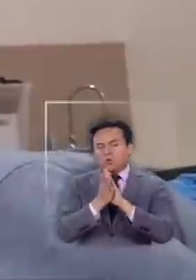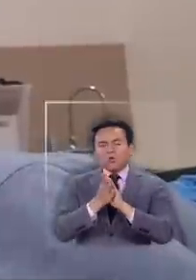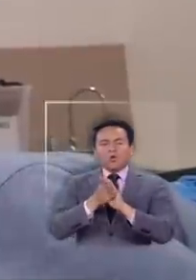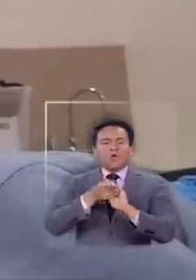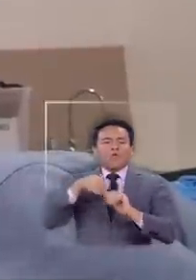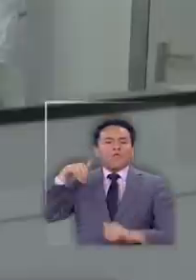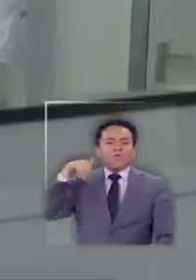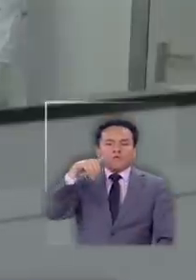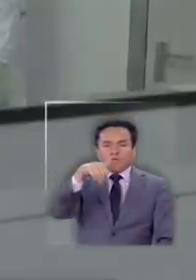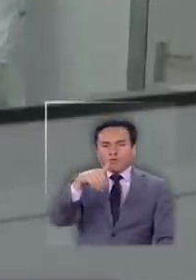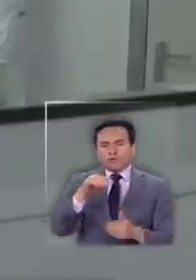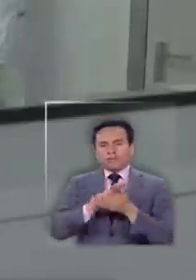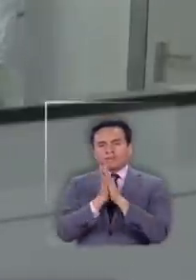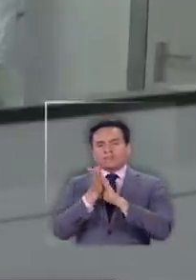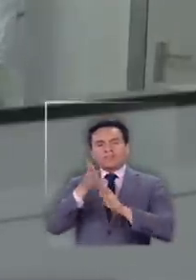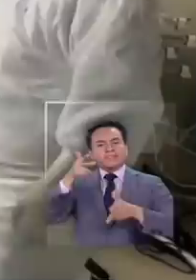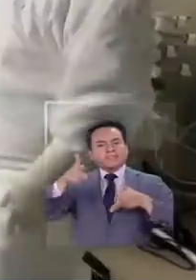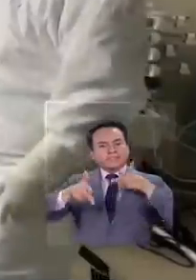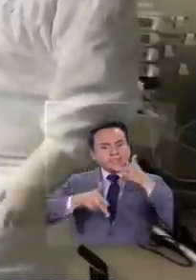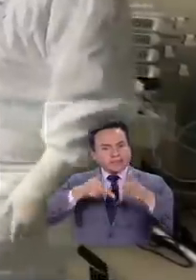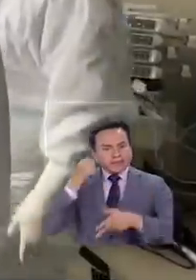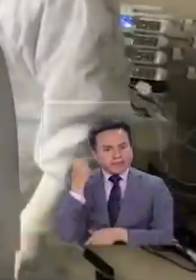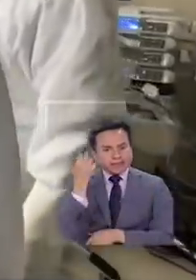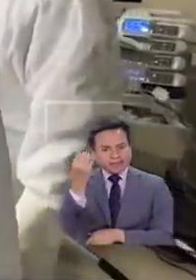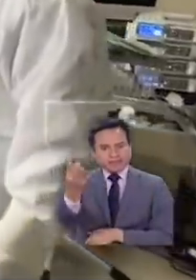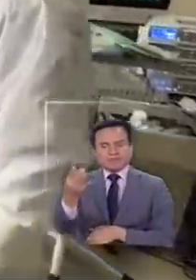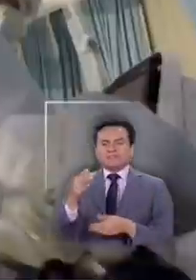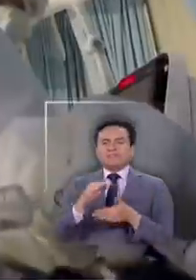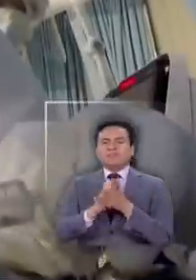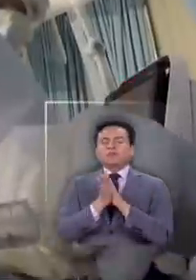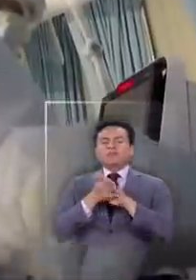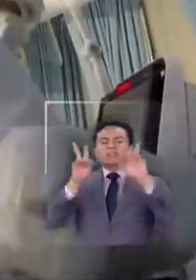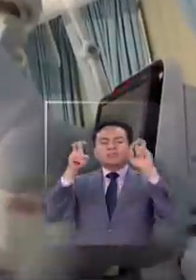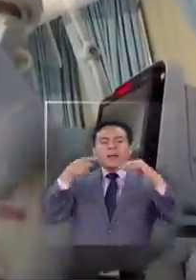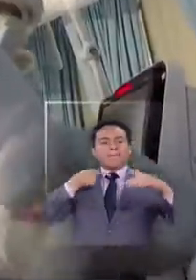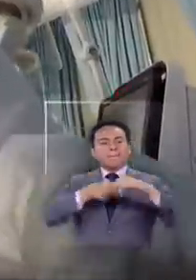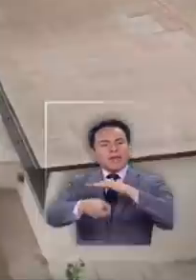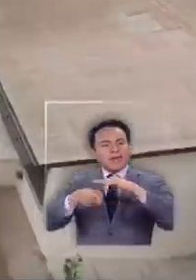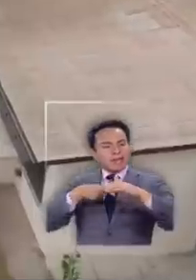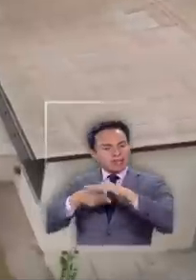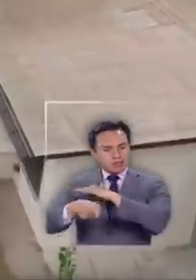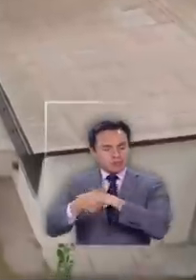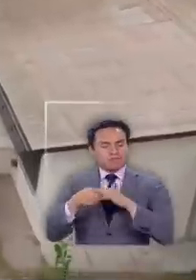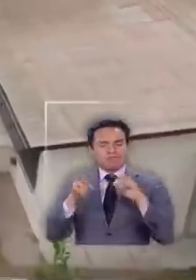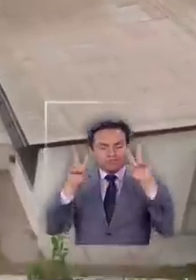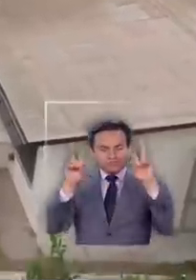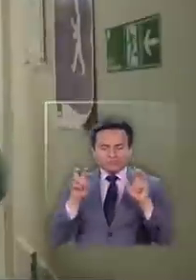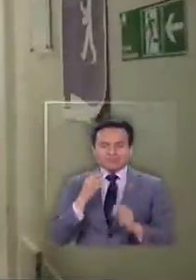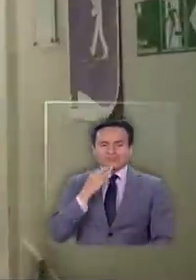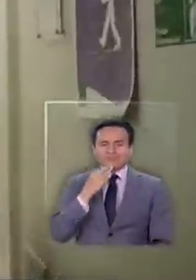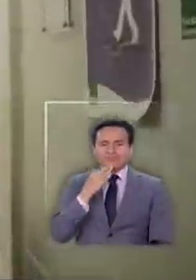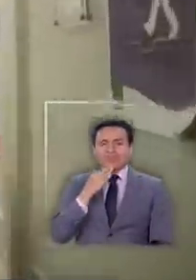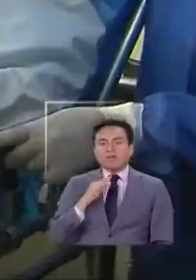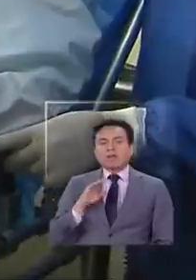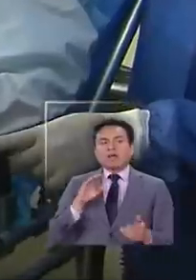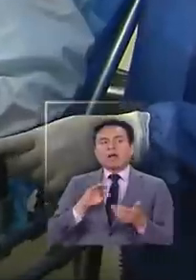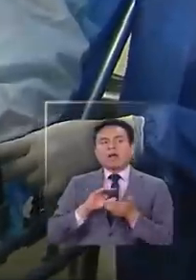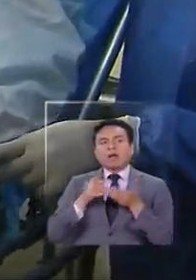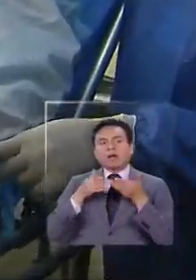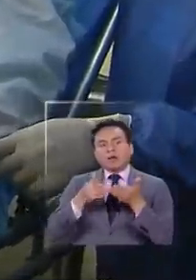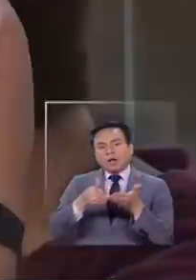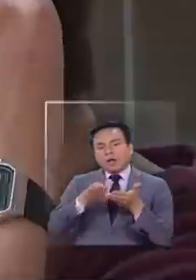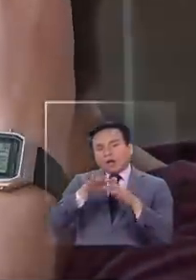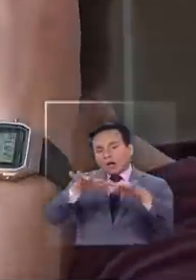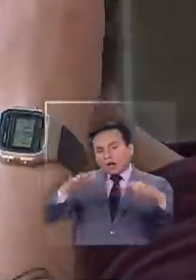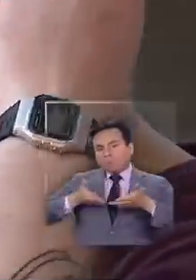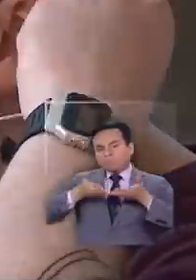buses, todos los trenes, todo el sistema de metro, la conectividad austral, los